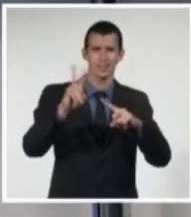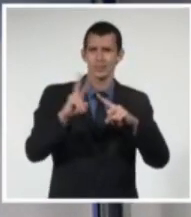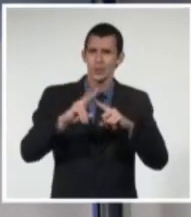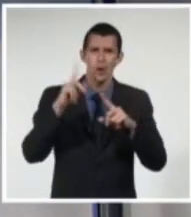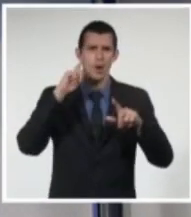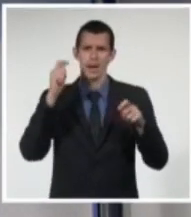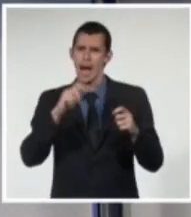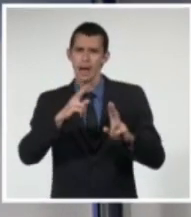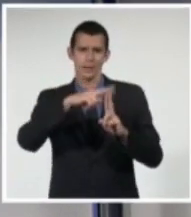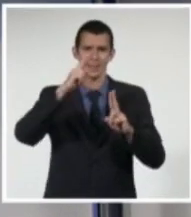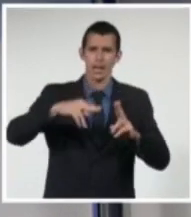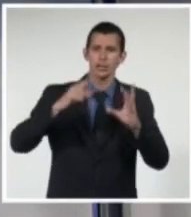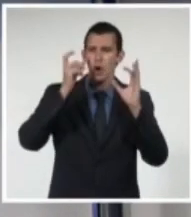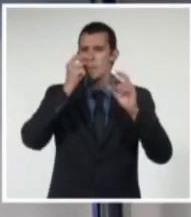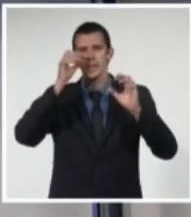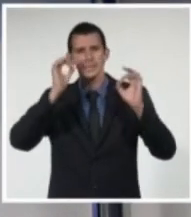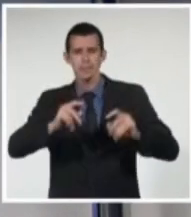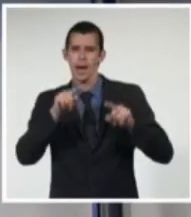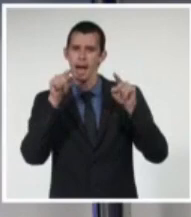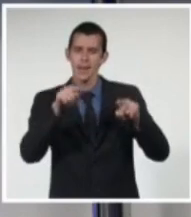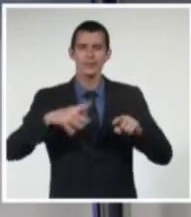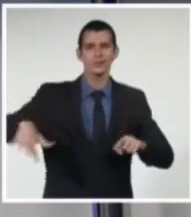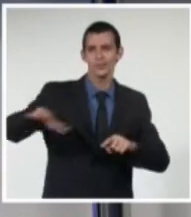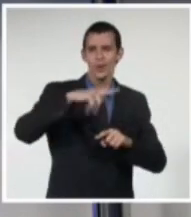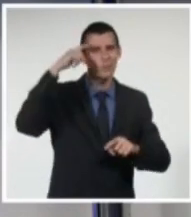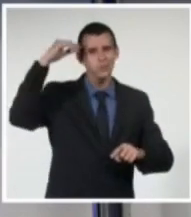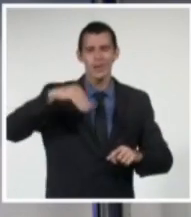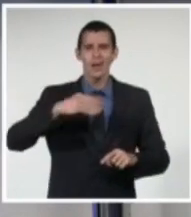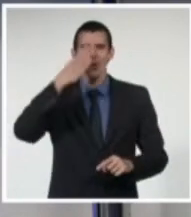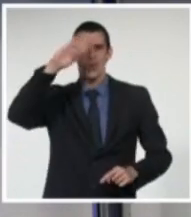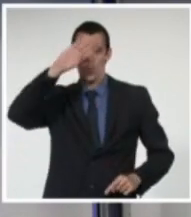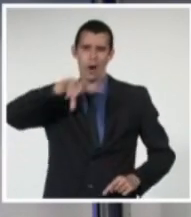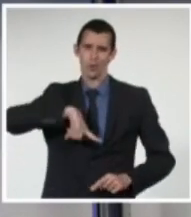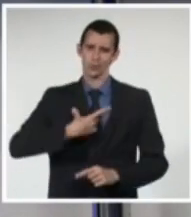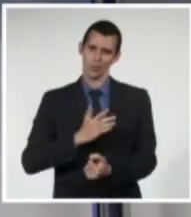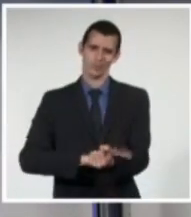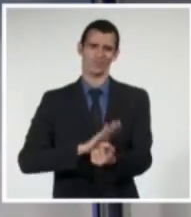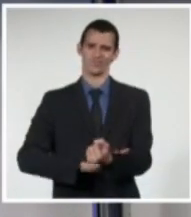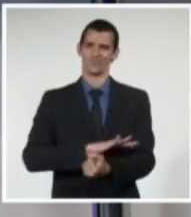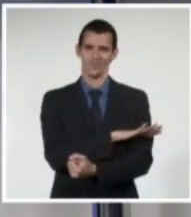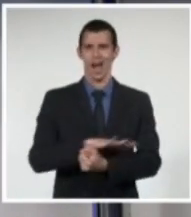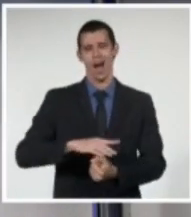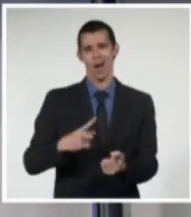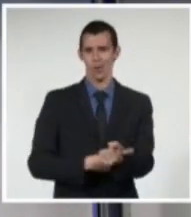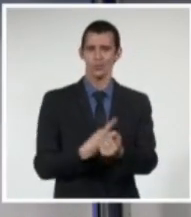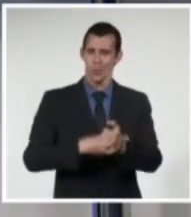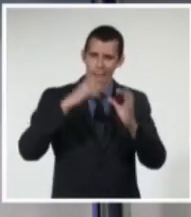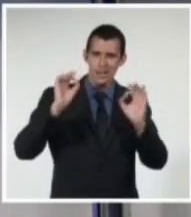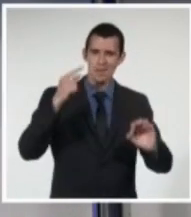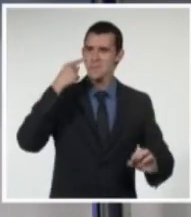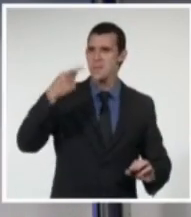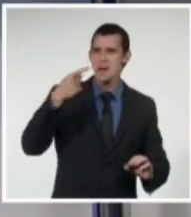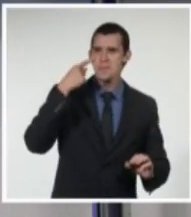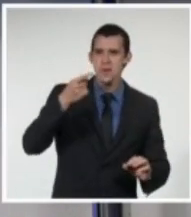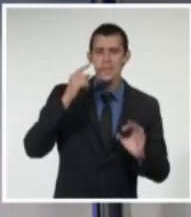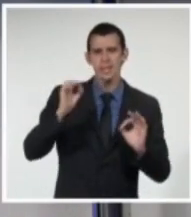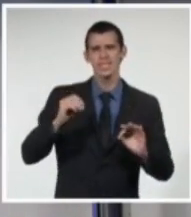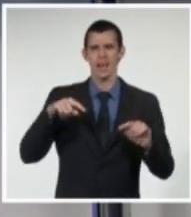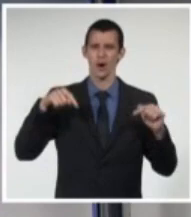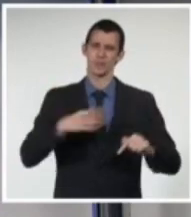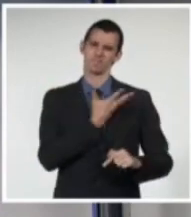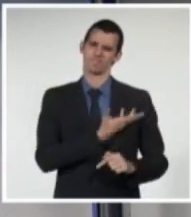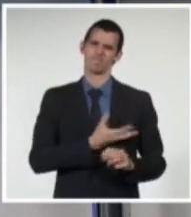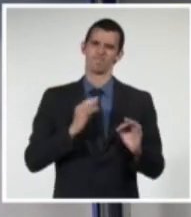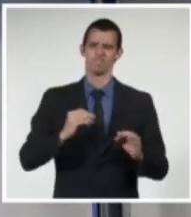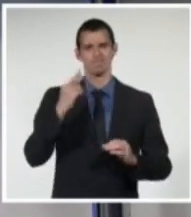forman parte de nuestro imaginario. Hoy recordamos a un artista muy querido por su público dentro y